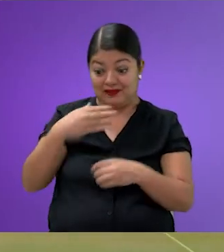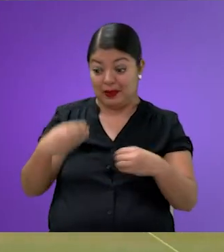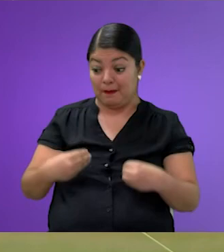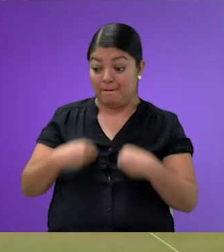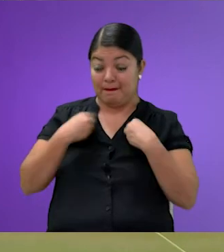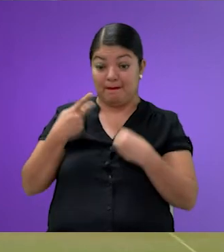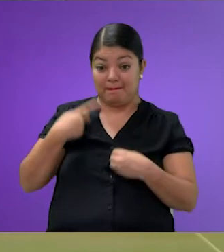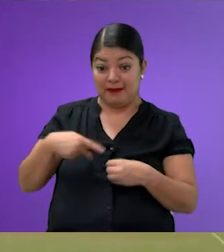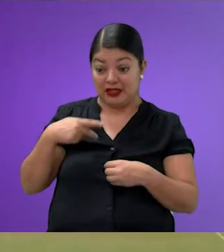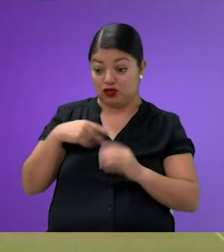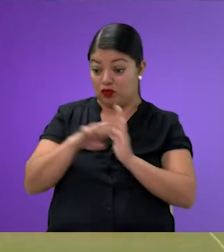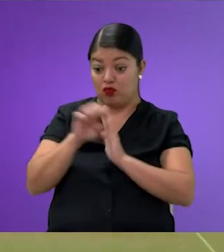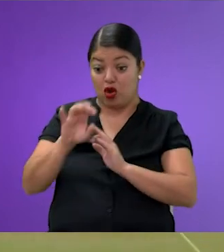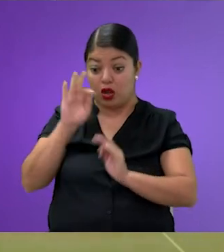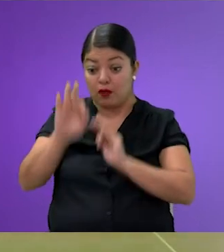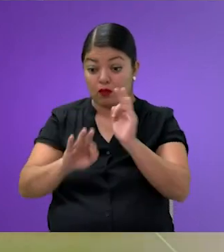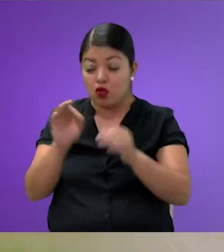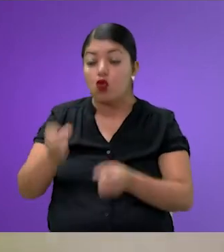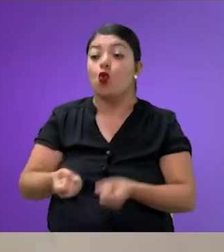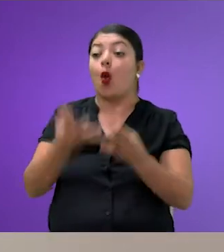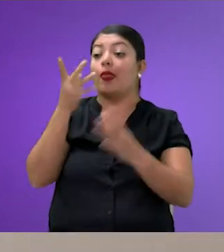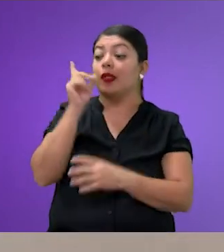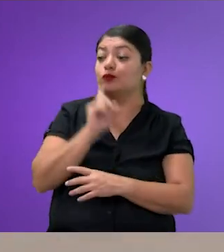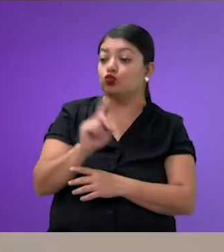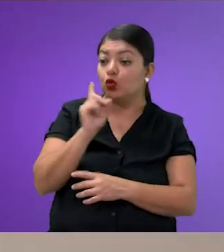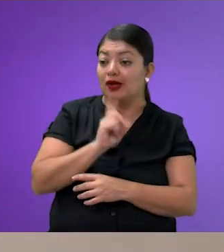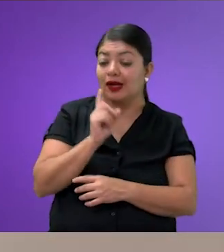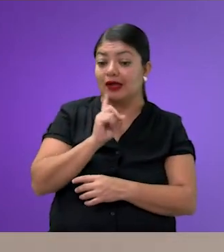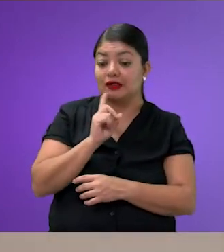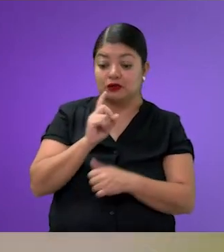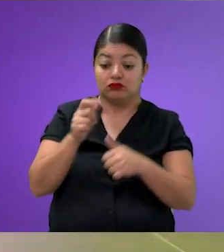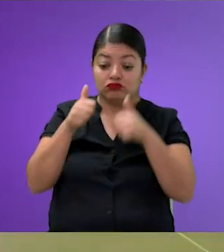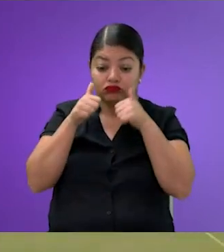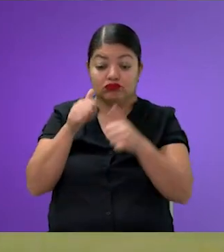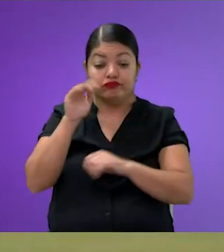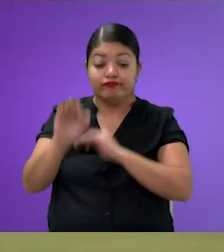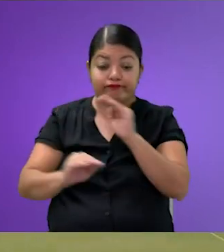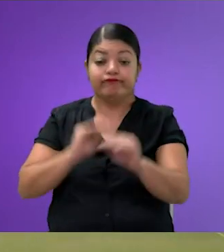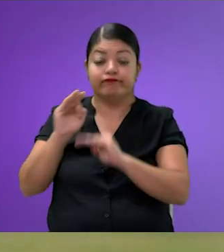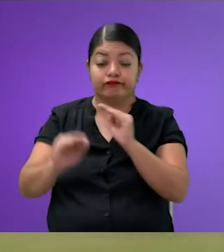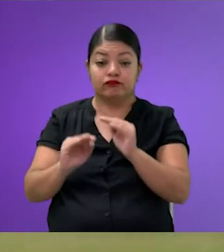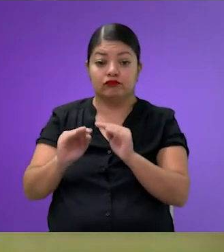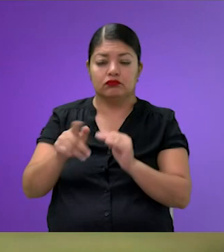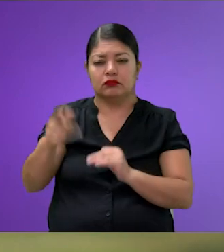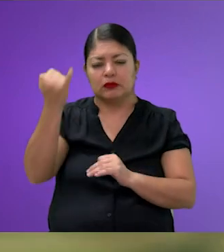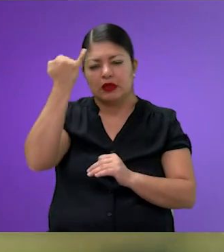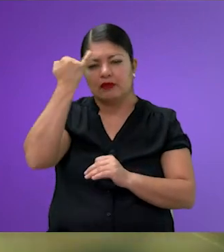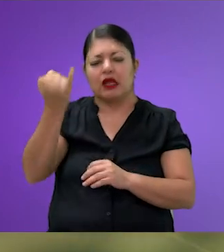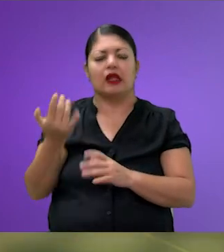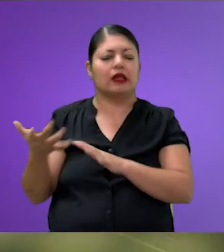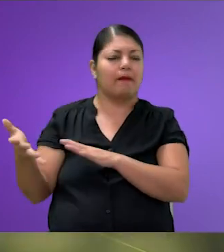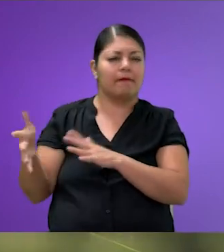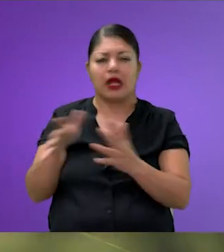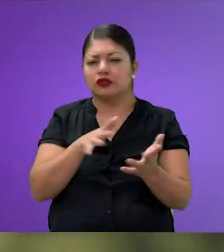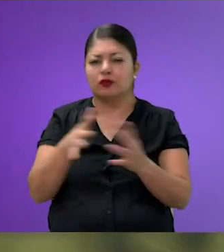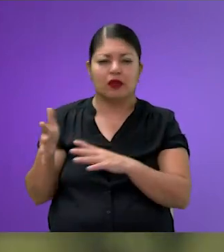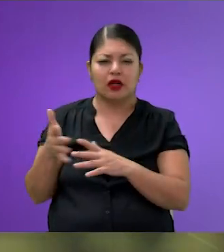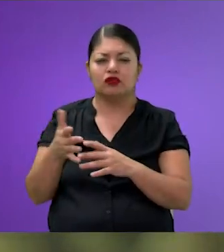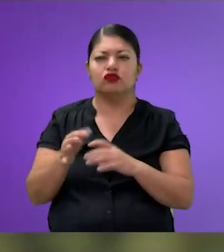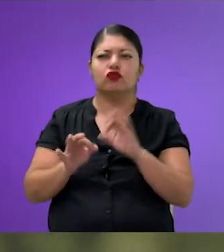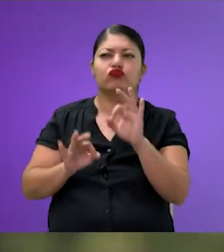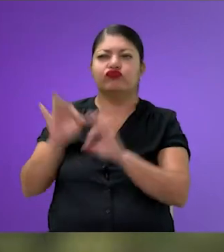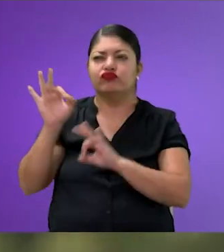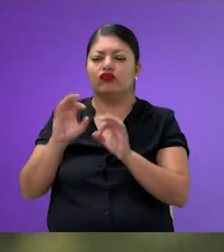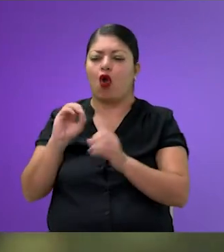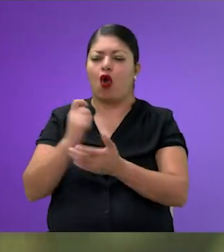que cuidan a otras personas son mujeres, pero ¿cuántas personas están dedicando a eso? Si le pusieras un número, ¿no? Una cifra, una remuneración